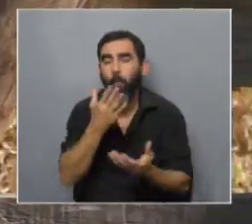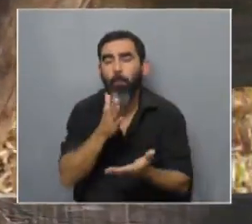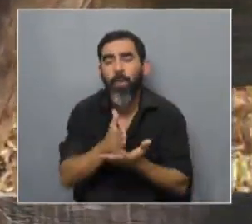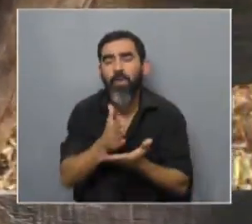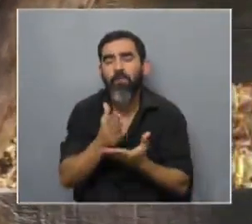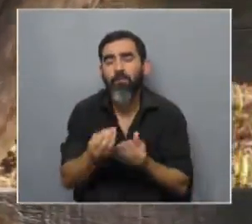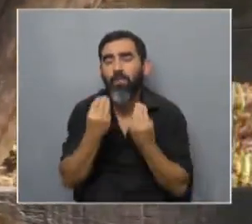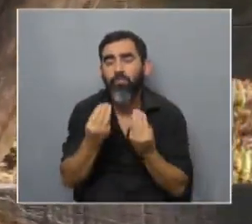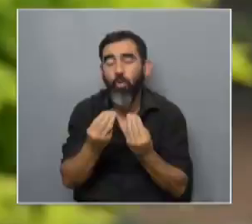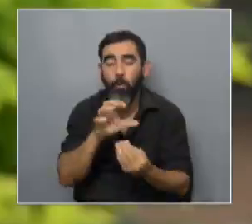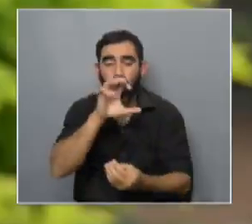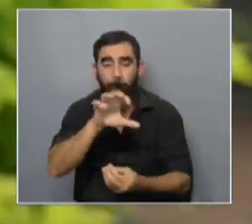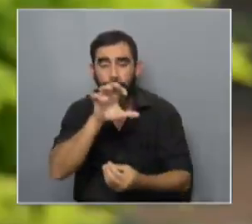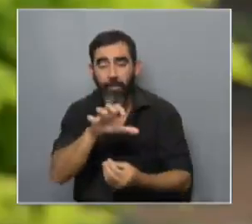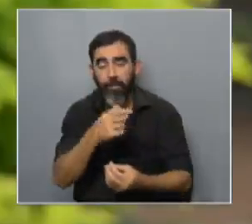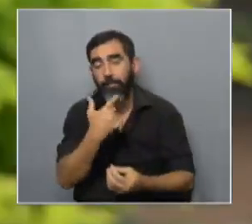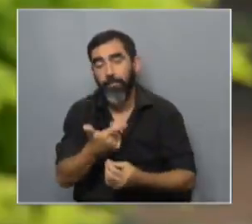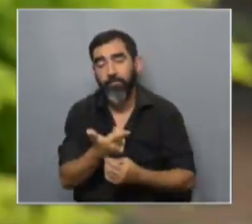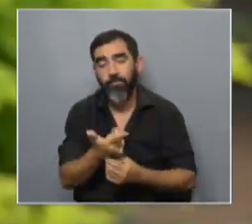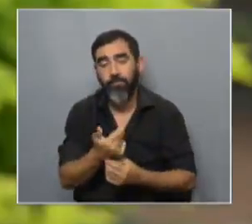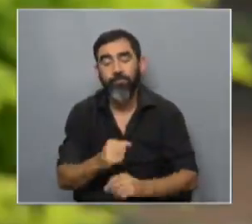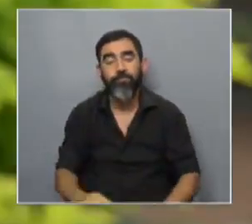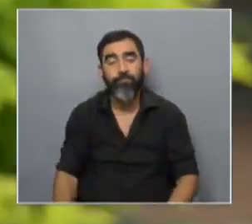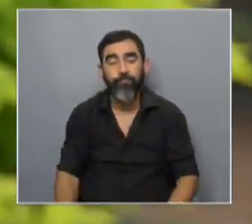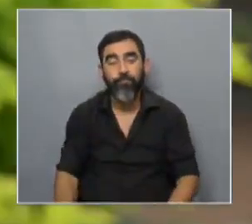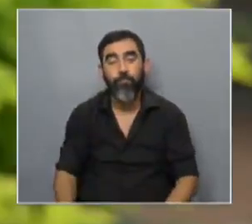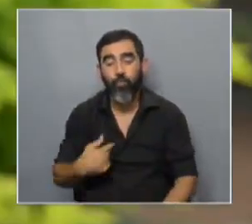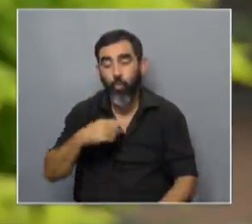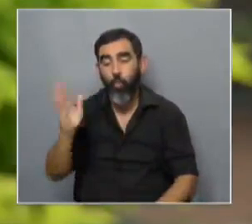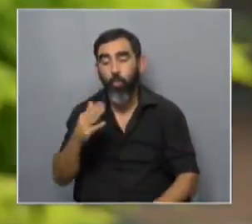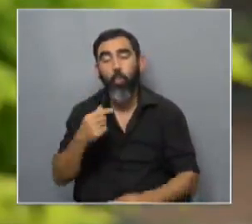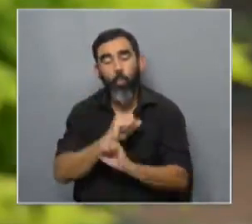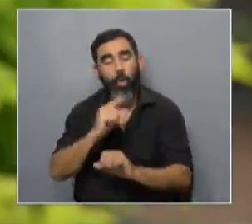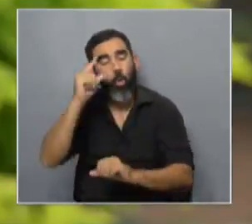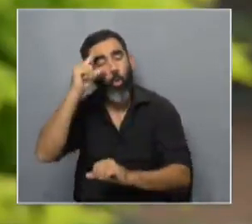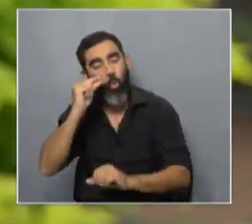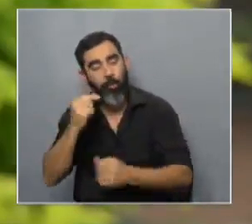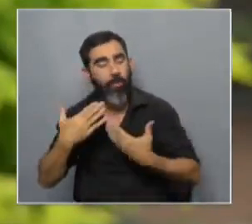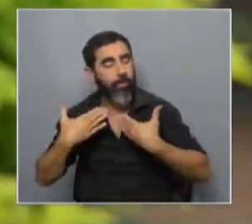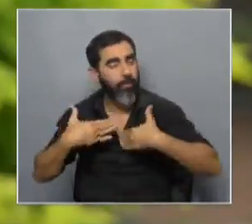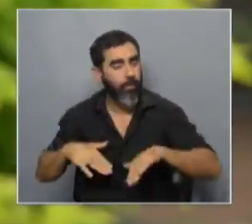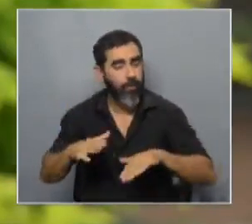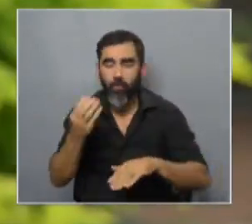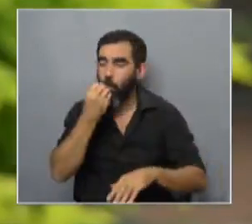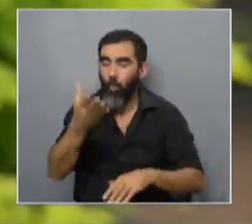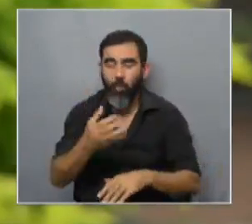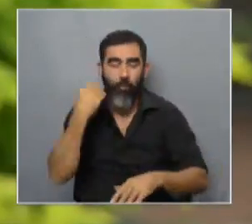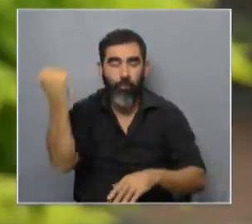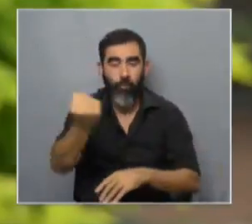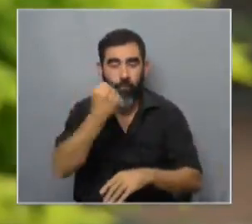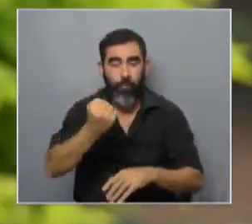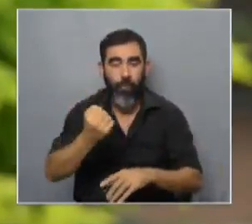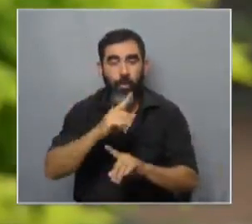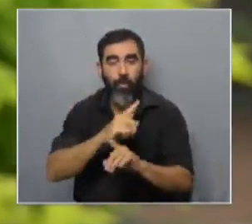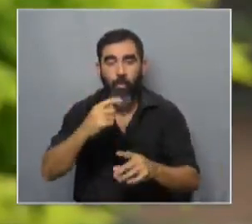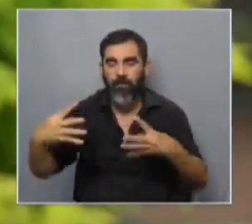perro pastor puede dar es que el productor pueda dormir tranquilo ese es el beneficio fundamental y que no